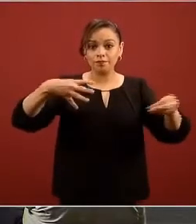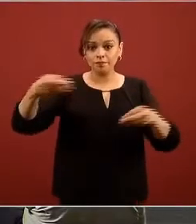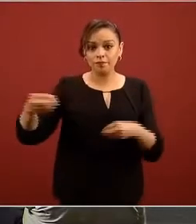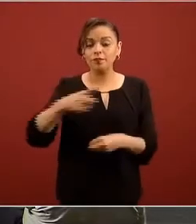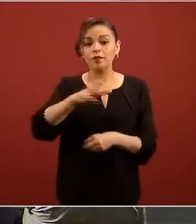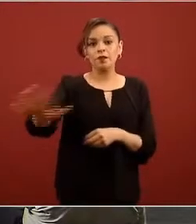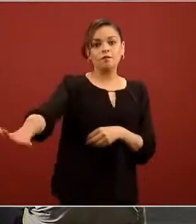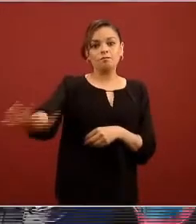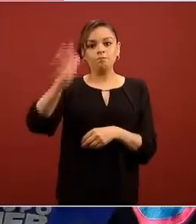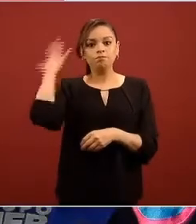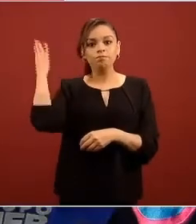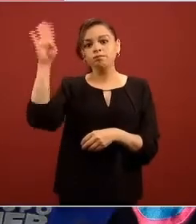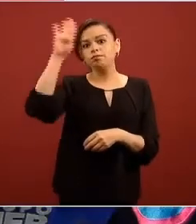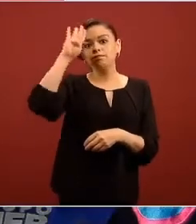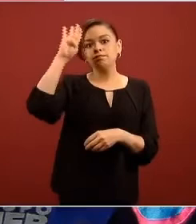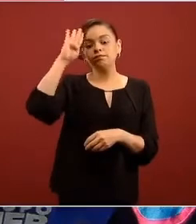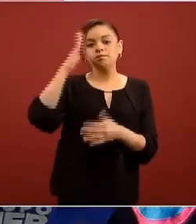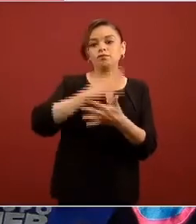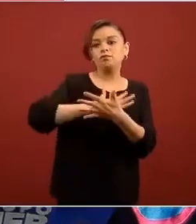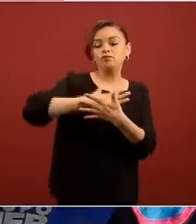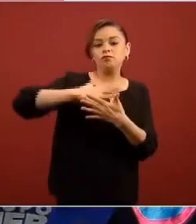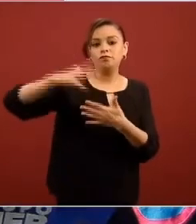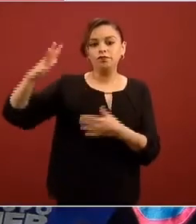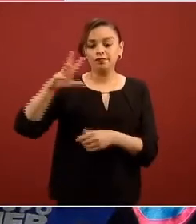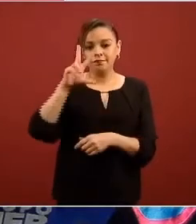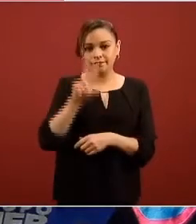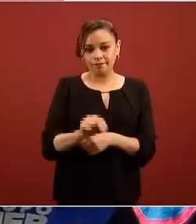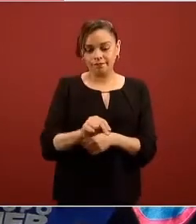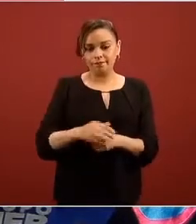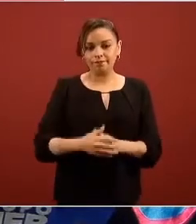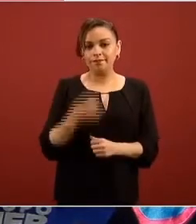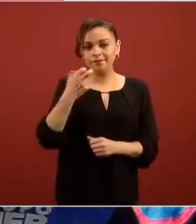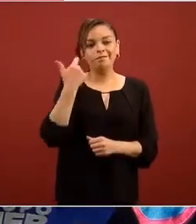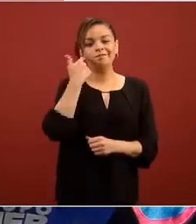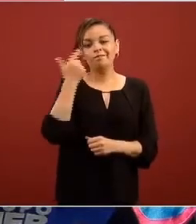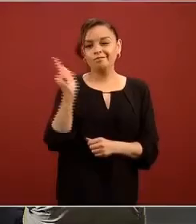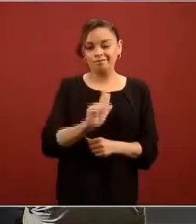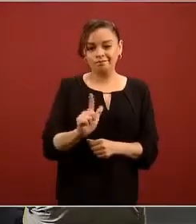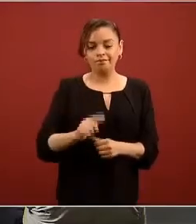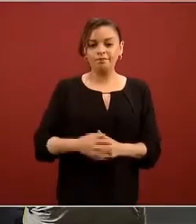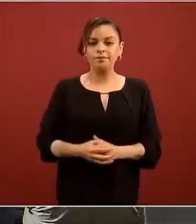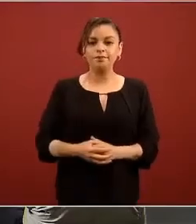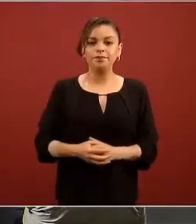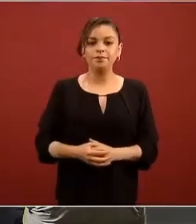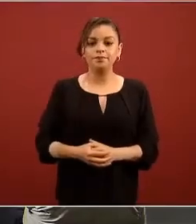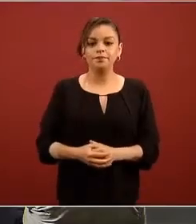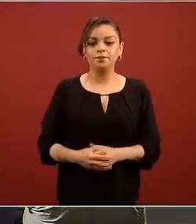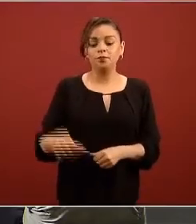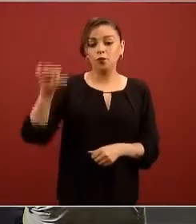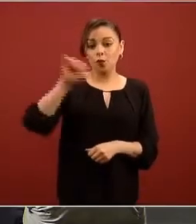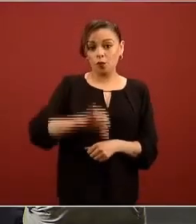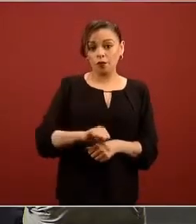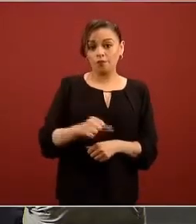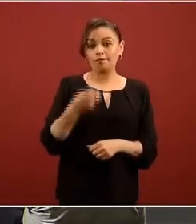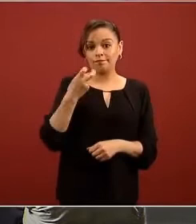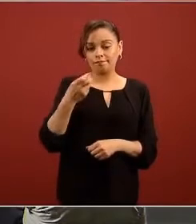velocidad de incremento que no queremos que suceda esa sería la actualización para el día de hoy